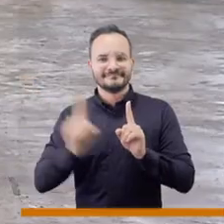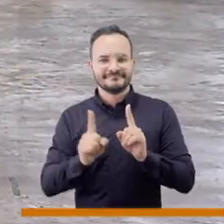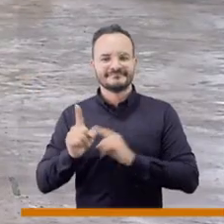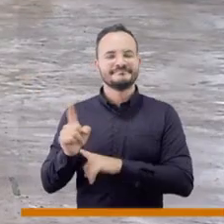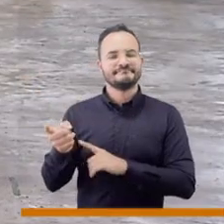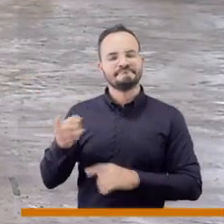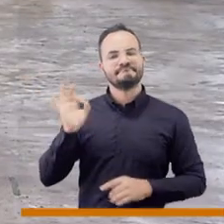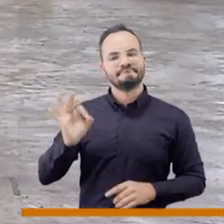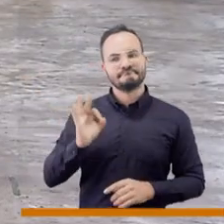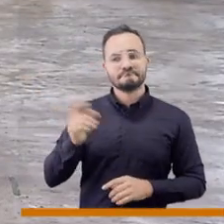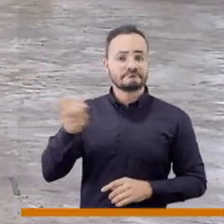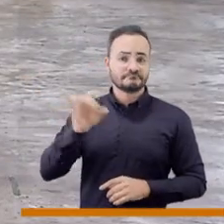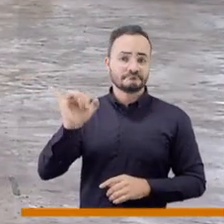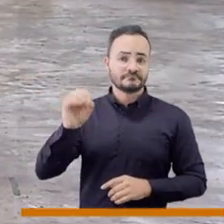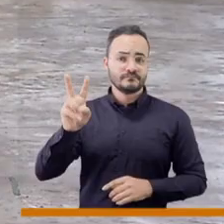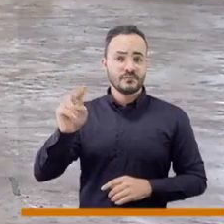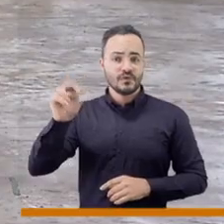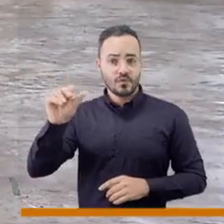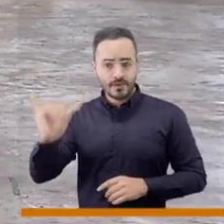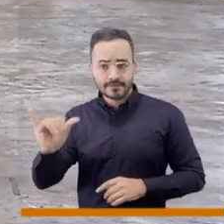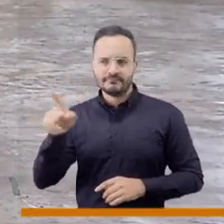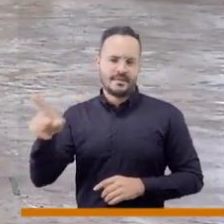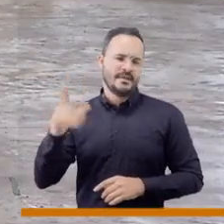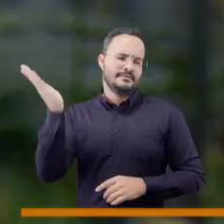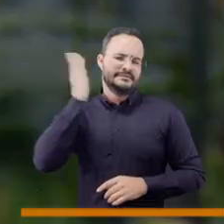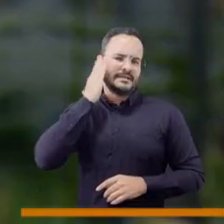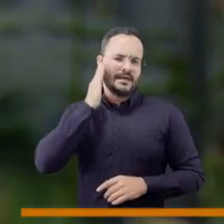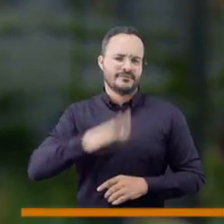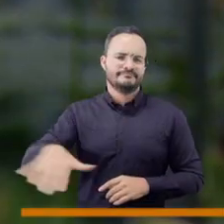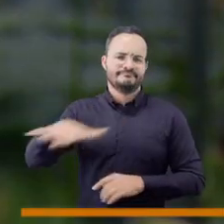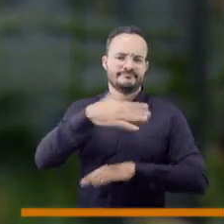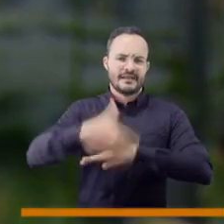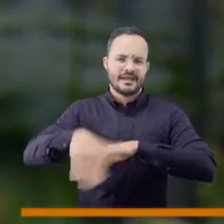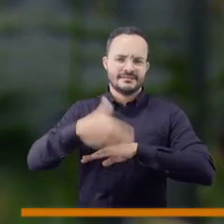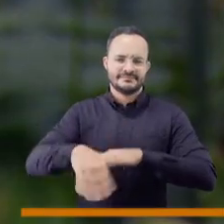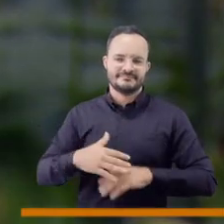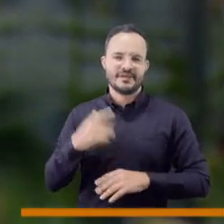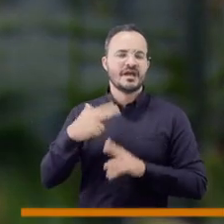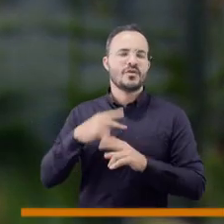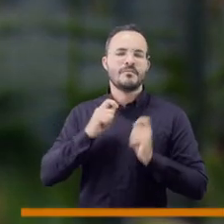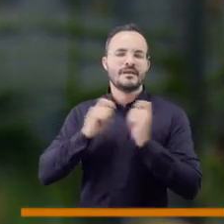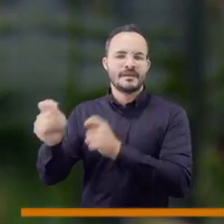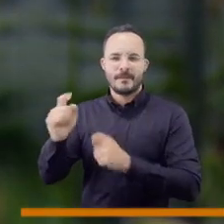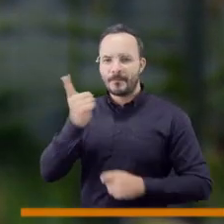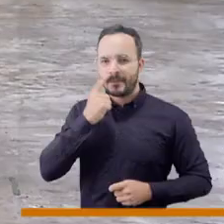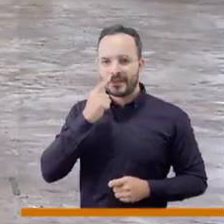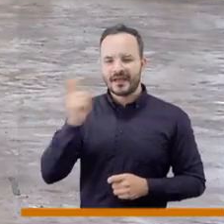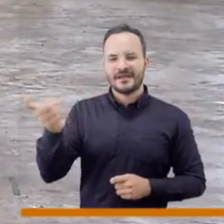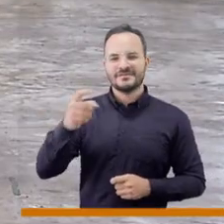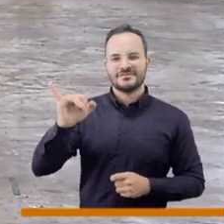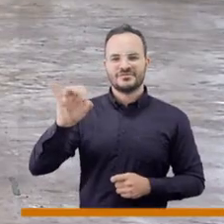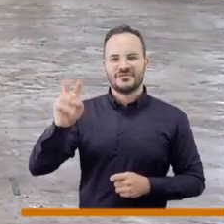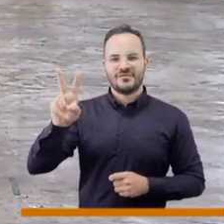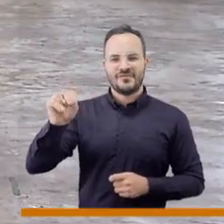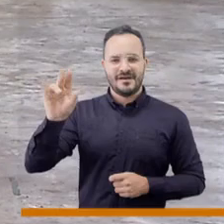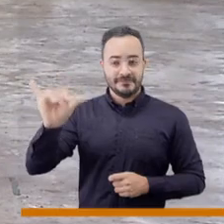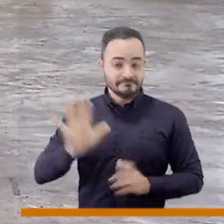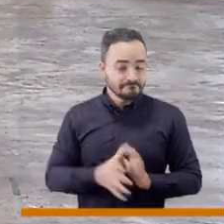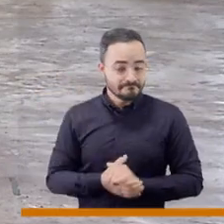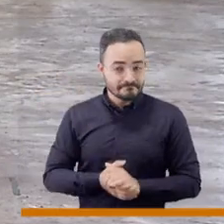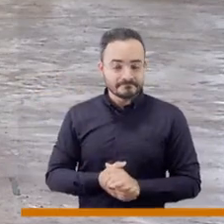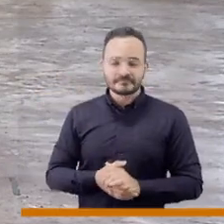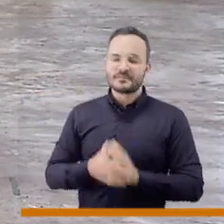Papá Giovanni, una de las personas que seguramente más conoce la calle. Bienvenido Papá Giovanni y además